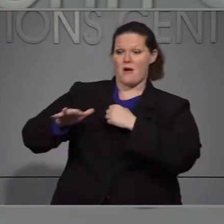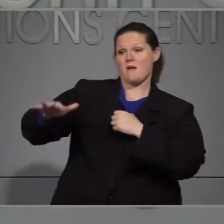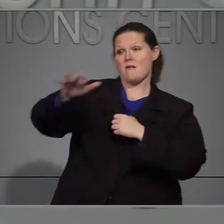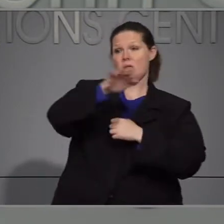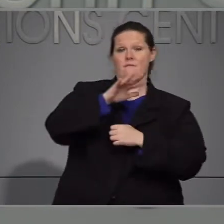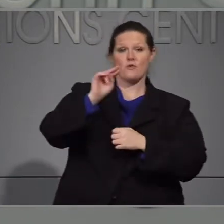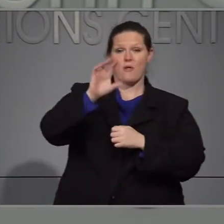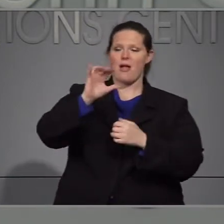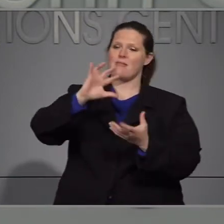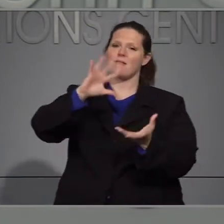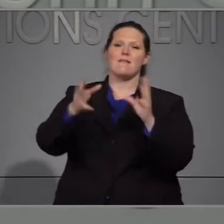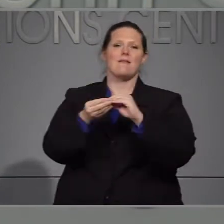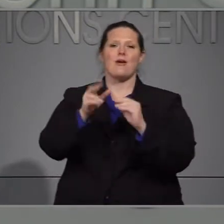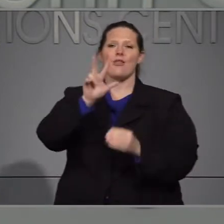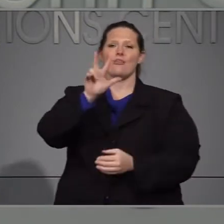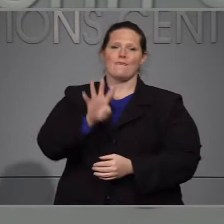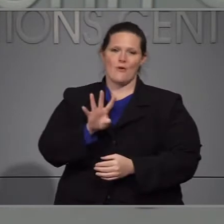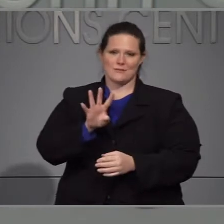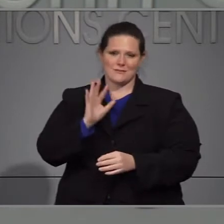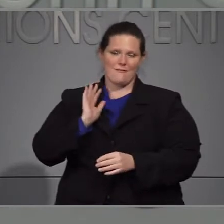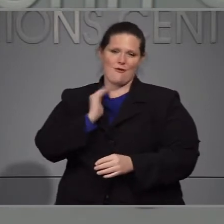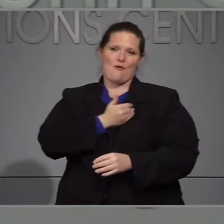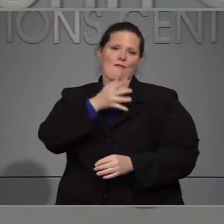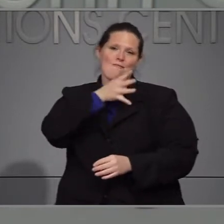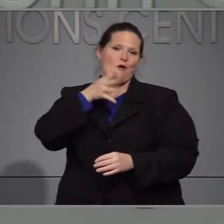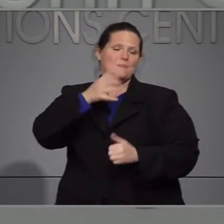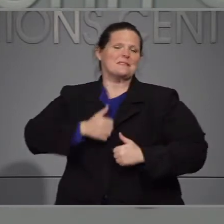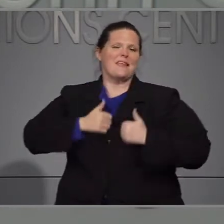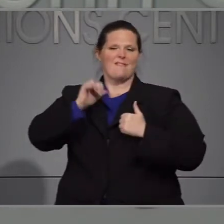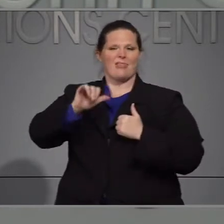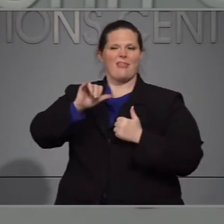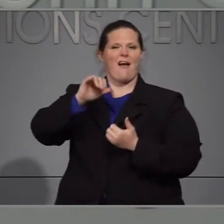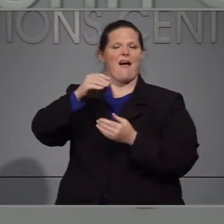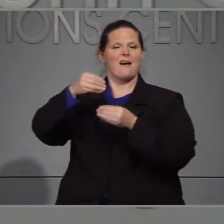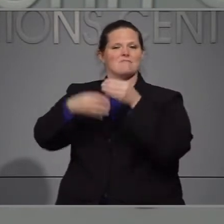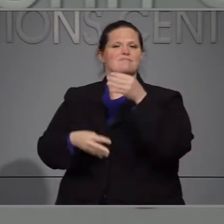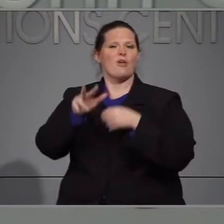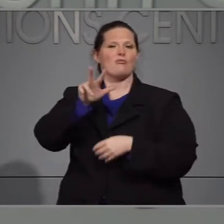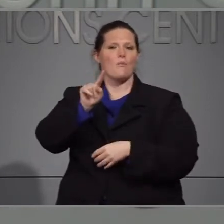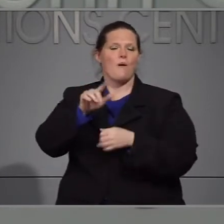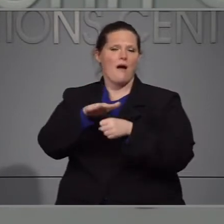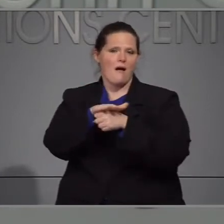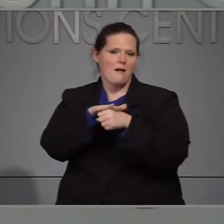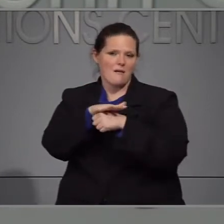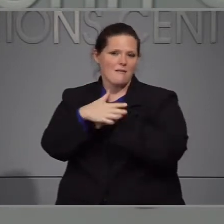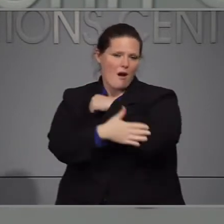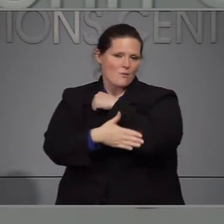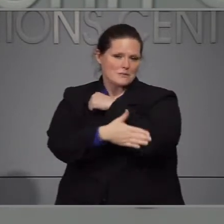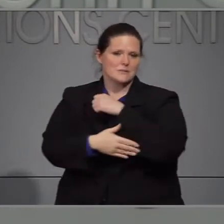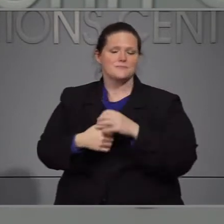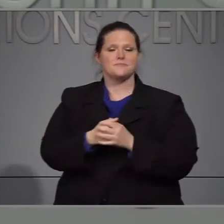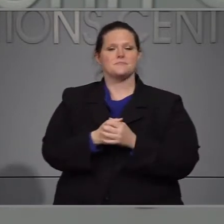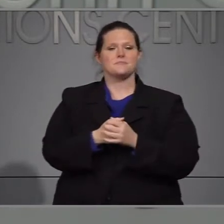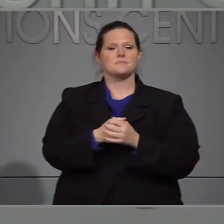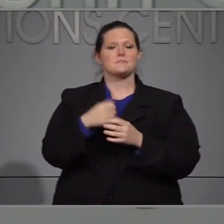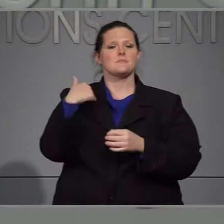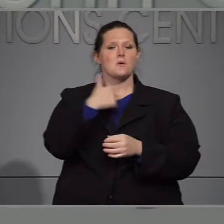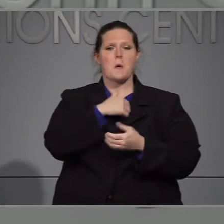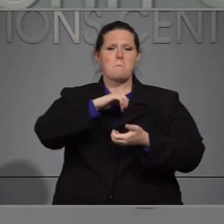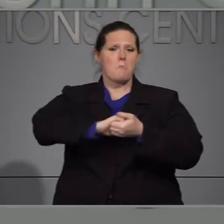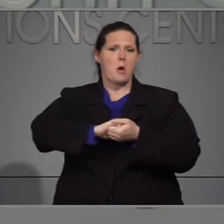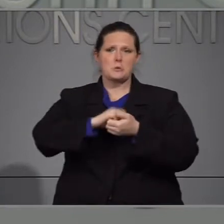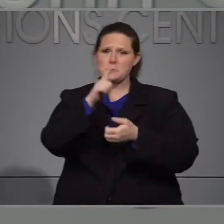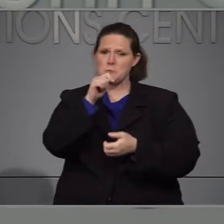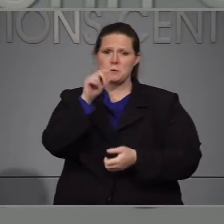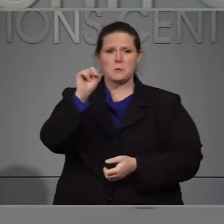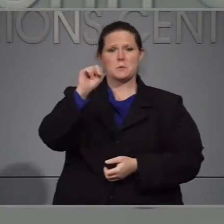nuestros trabajadores agrícolas recibirán la primera entrega. Este esfuerzo es una alianza entre el Departamento de Salud y Servicios Humanos